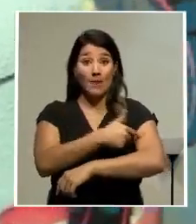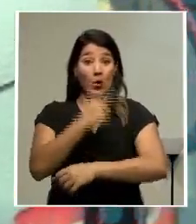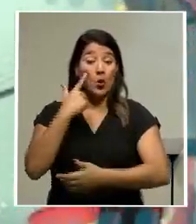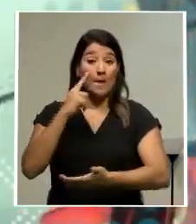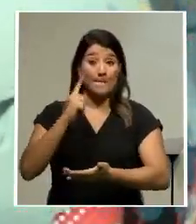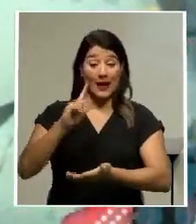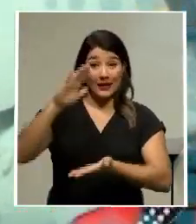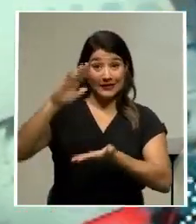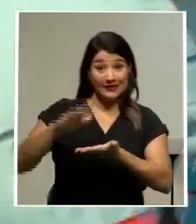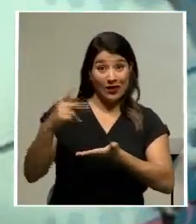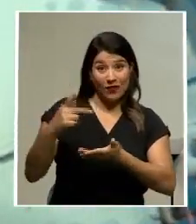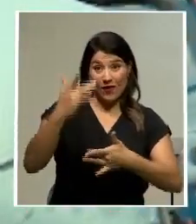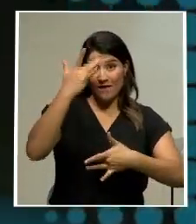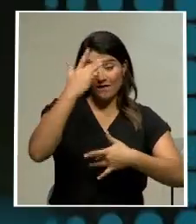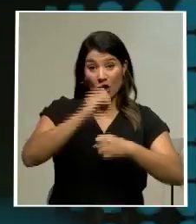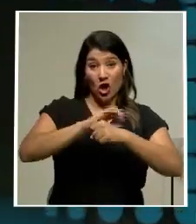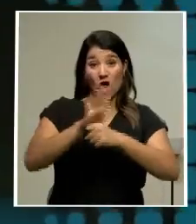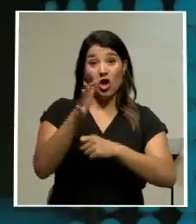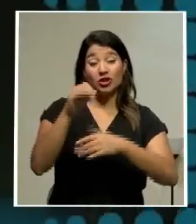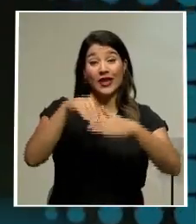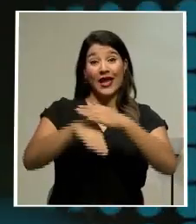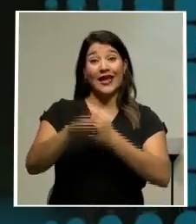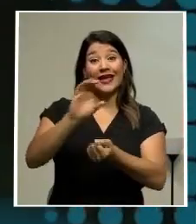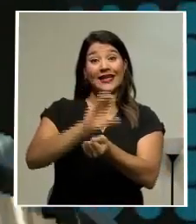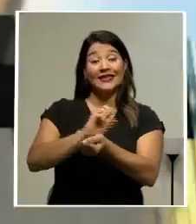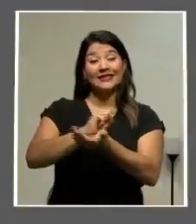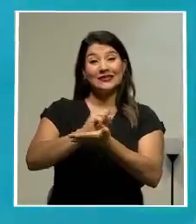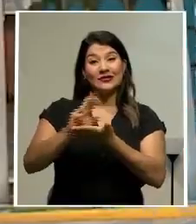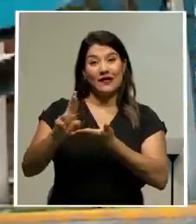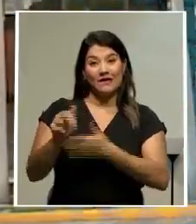vacuna anticovid en la clínica de San Rafael de Alajuela.